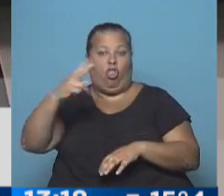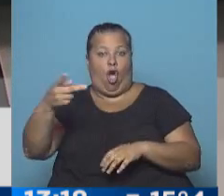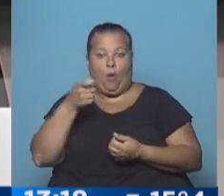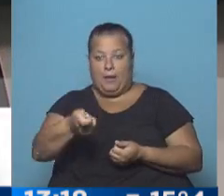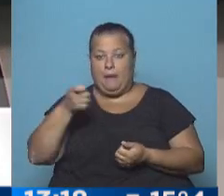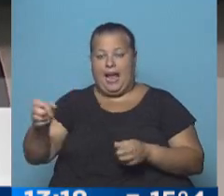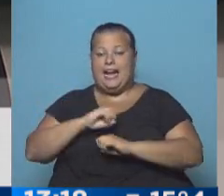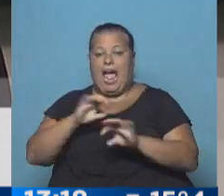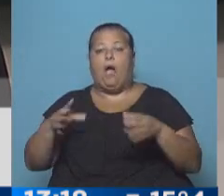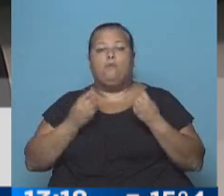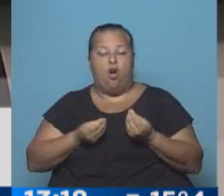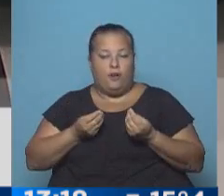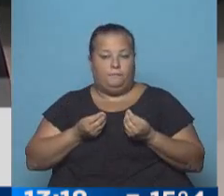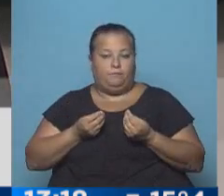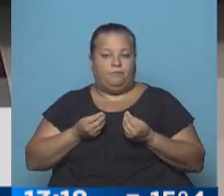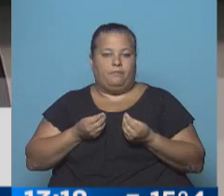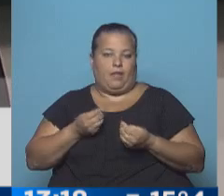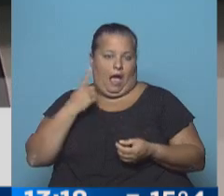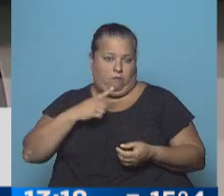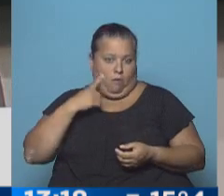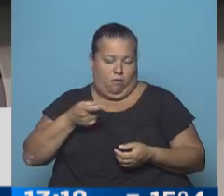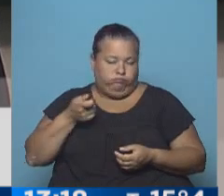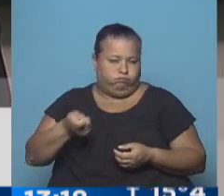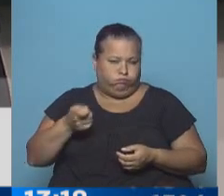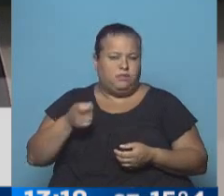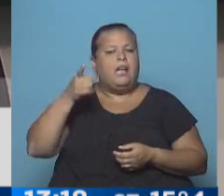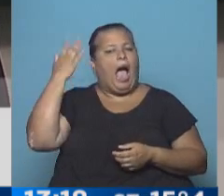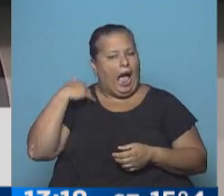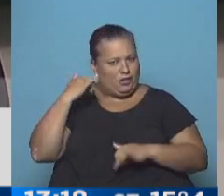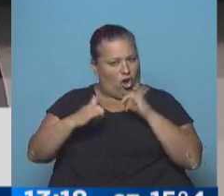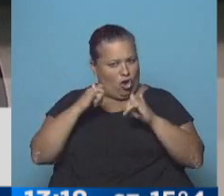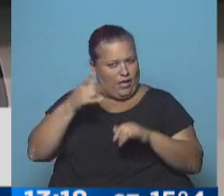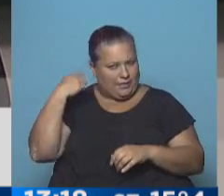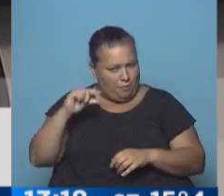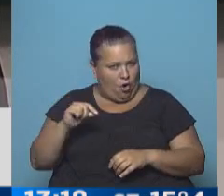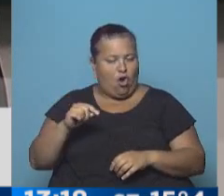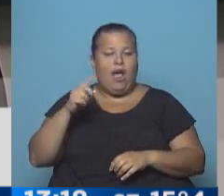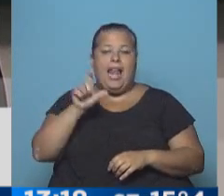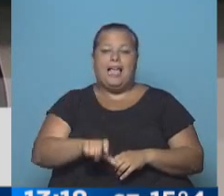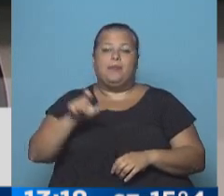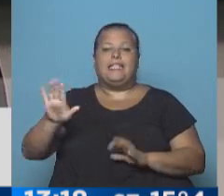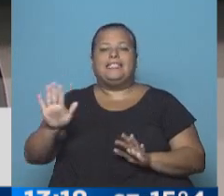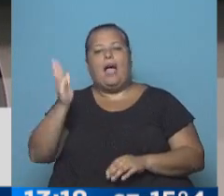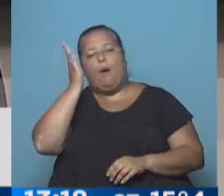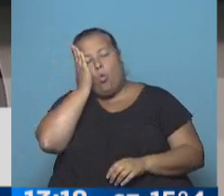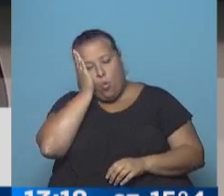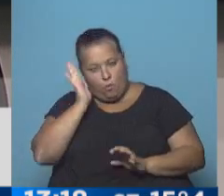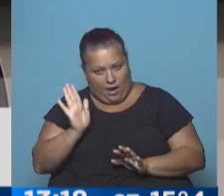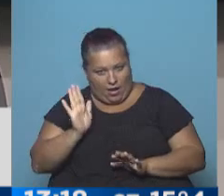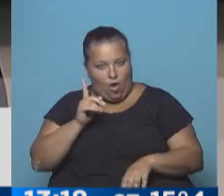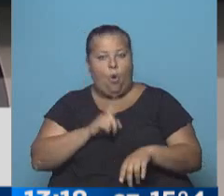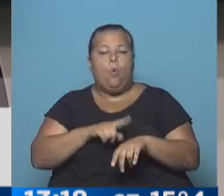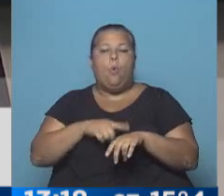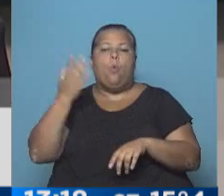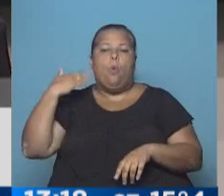homicidio agravado por Alevosía. Ahora, algo se había contado hace unos días, las víctimas estaban durmiendo al